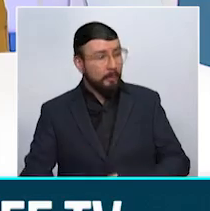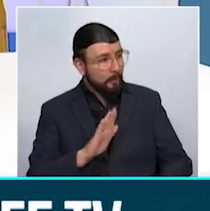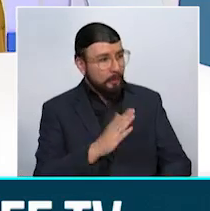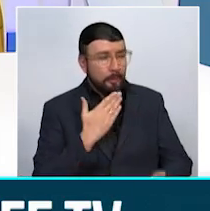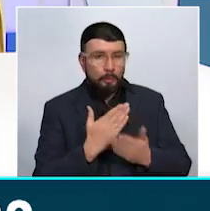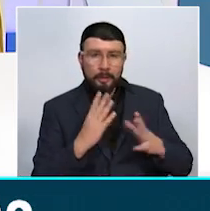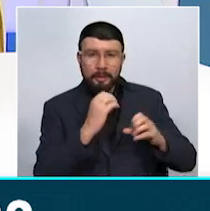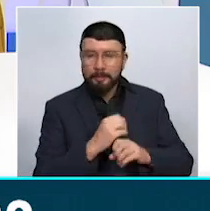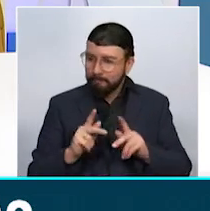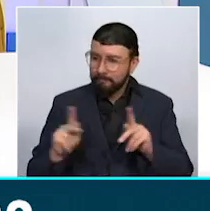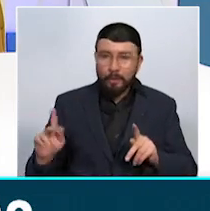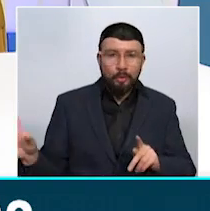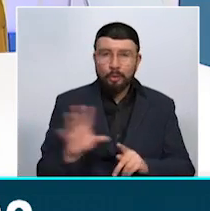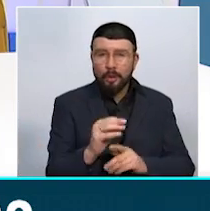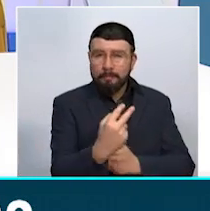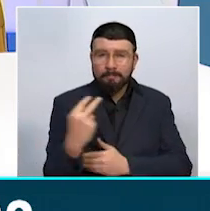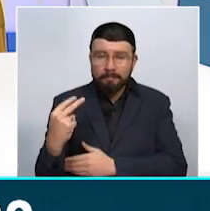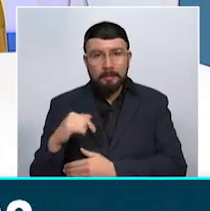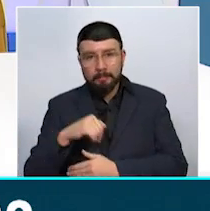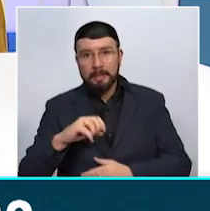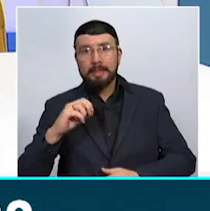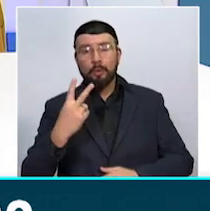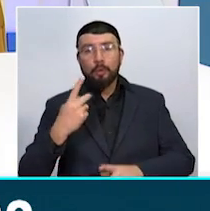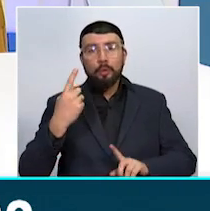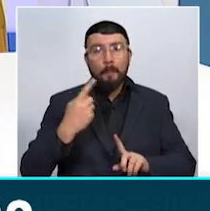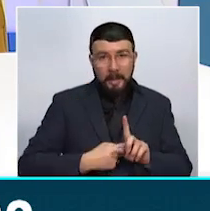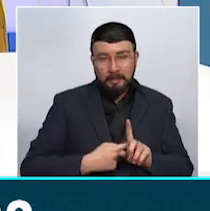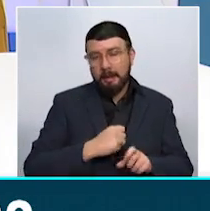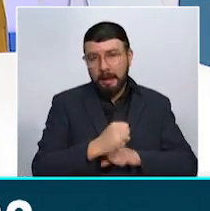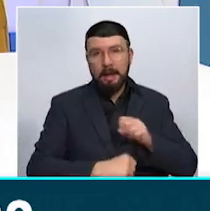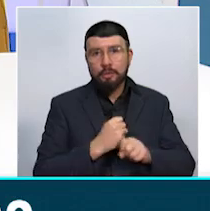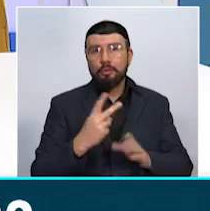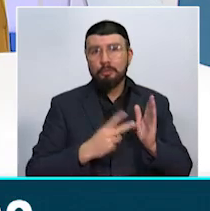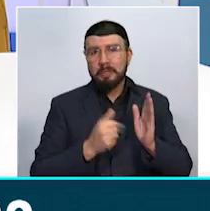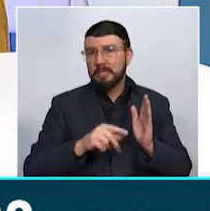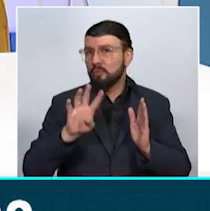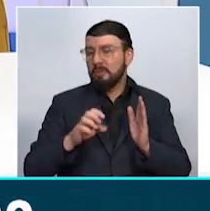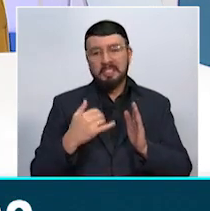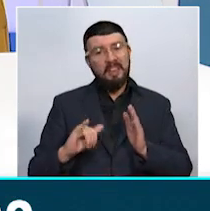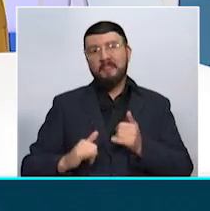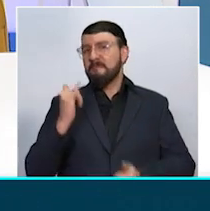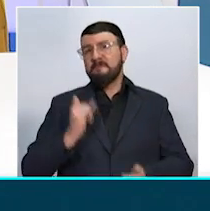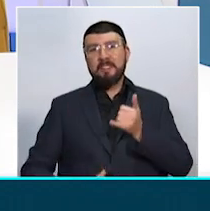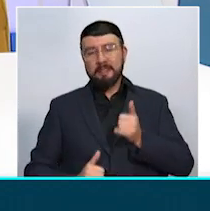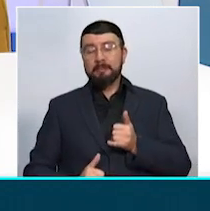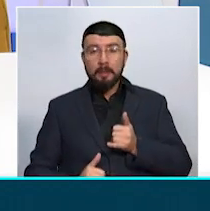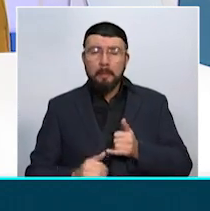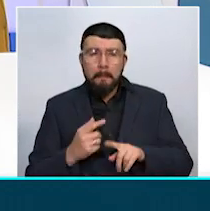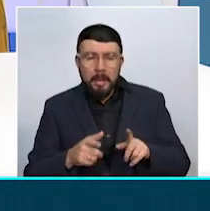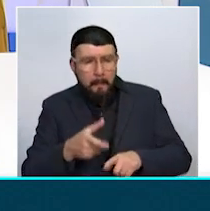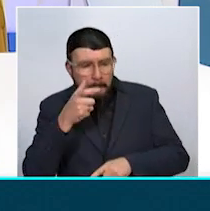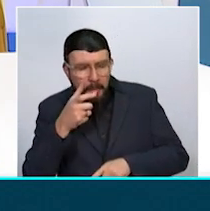para todos nuestros televidentes, por supuesto, este segundo mes del año 2019. Hoy en nuestro informe especial le haremos seguimiento al tema de la